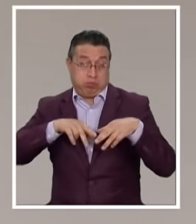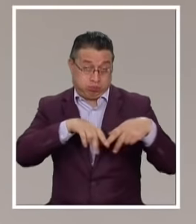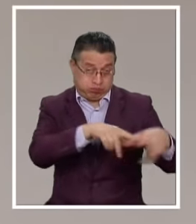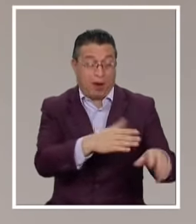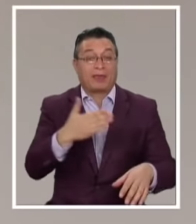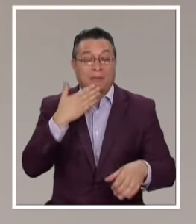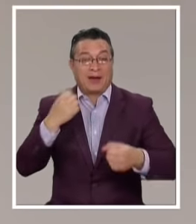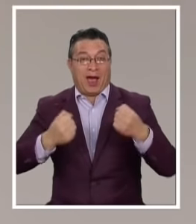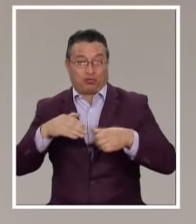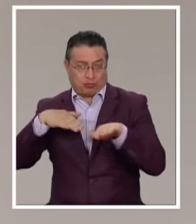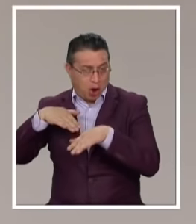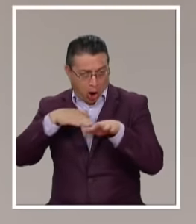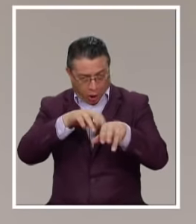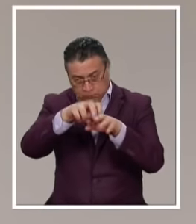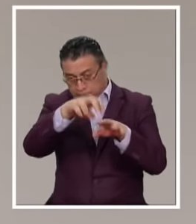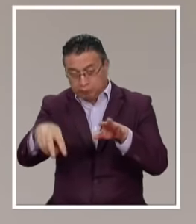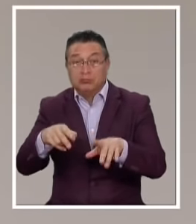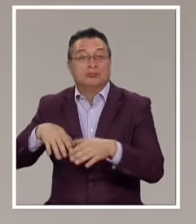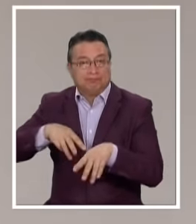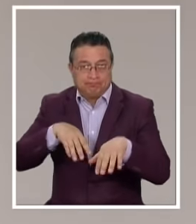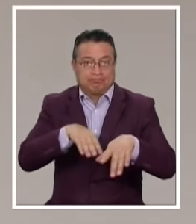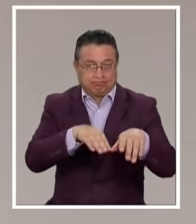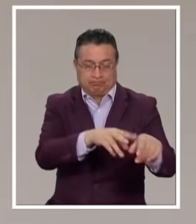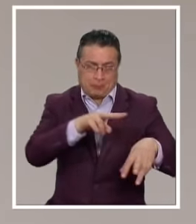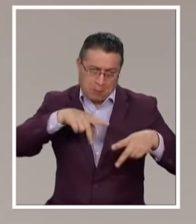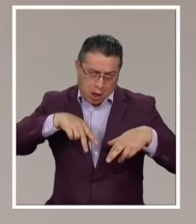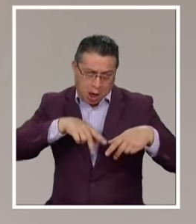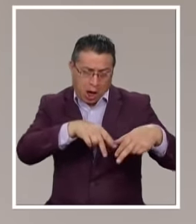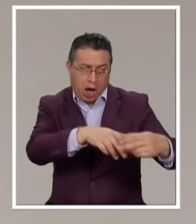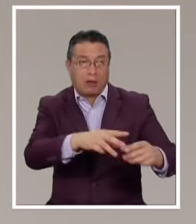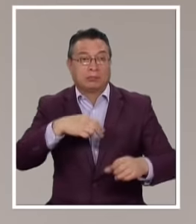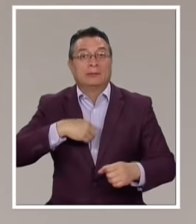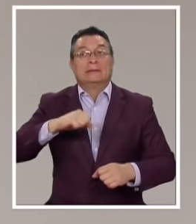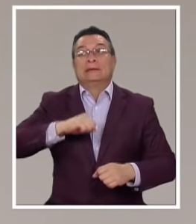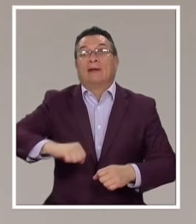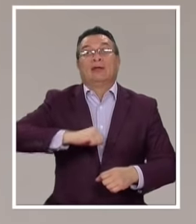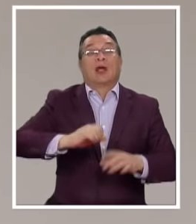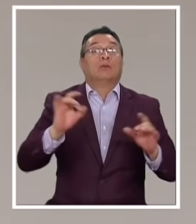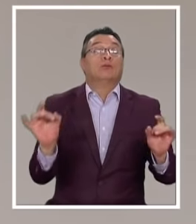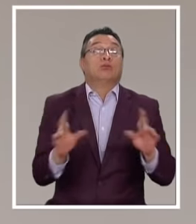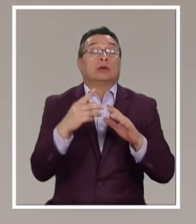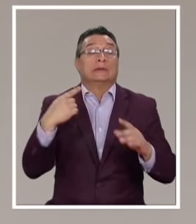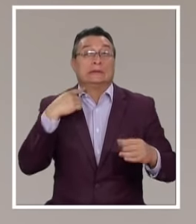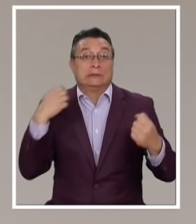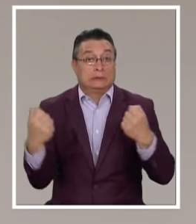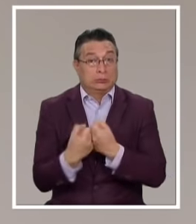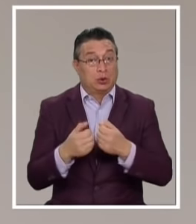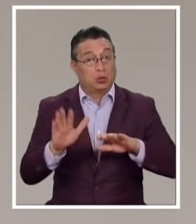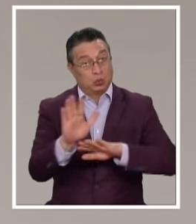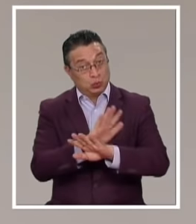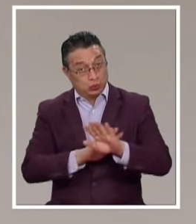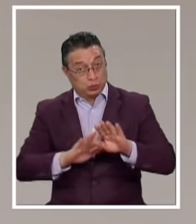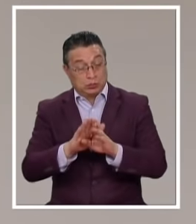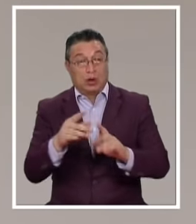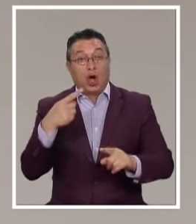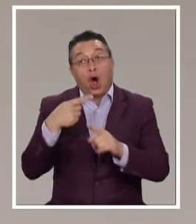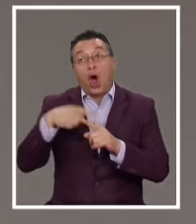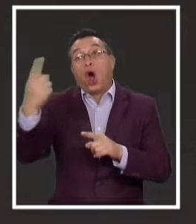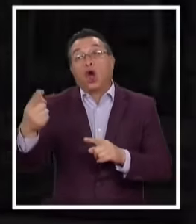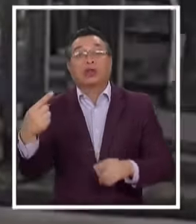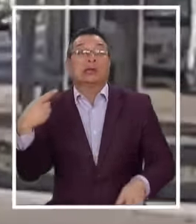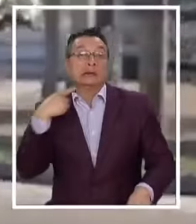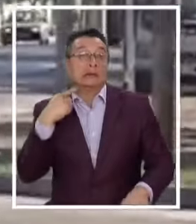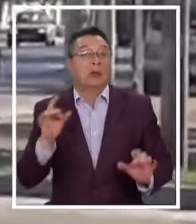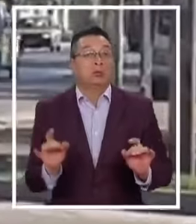siguiendo De acuerdo A las medidas de seguridad Justamente Para evitar Otro tipo De accidente De tránsito O que se hubiera Afectado Otra